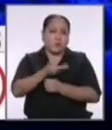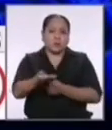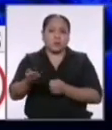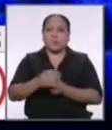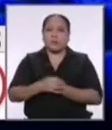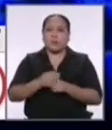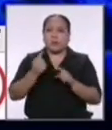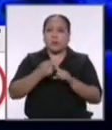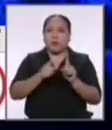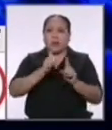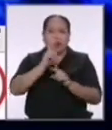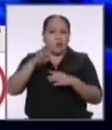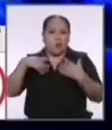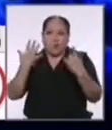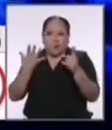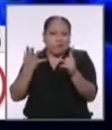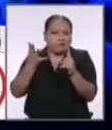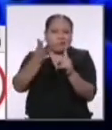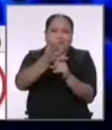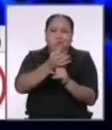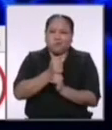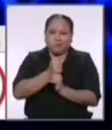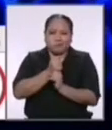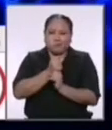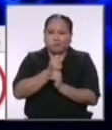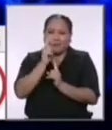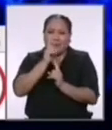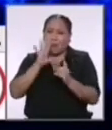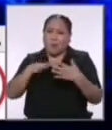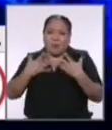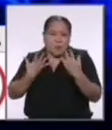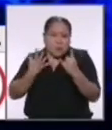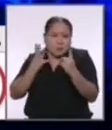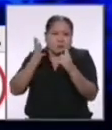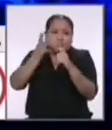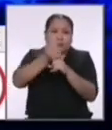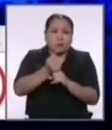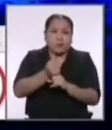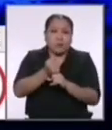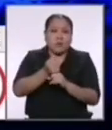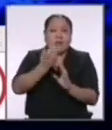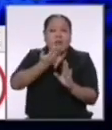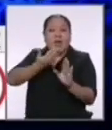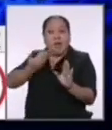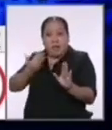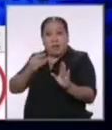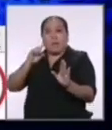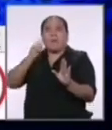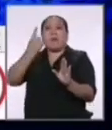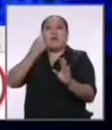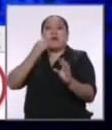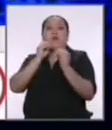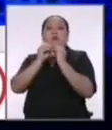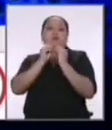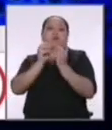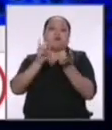pero nada se va a lograr no vamos a conseguir si no hay una revolución educativa en el Perú